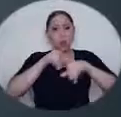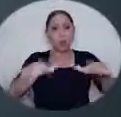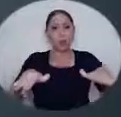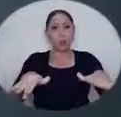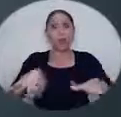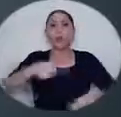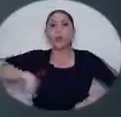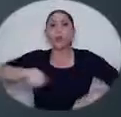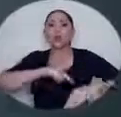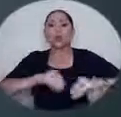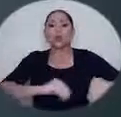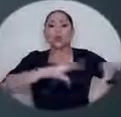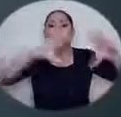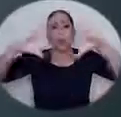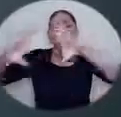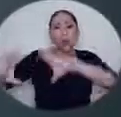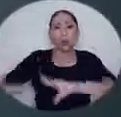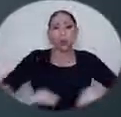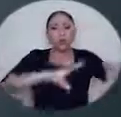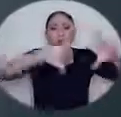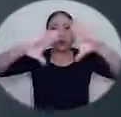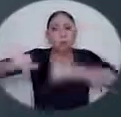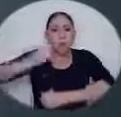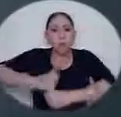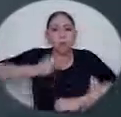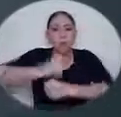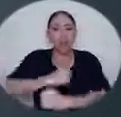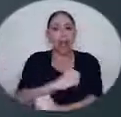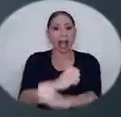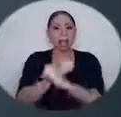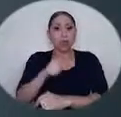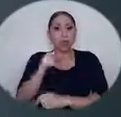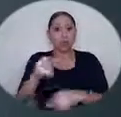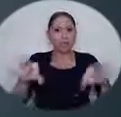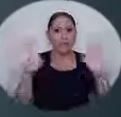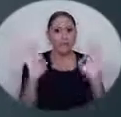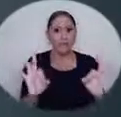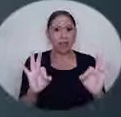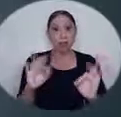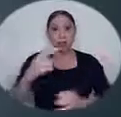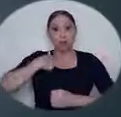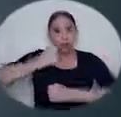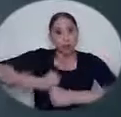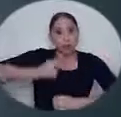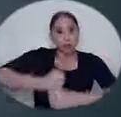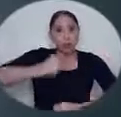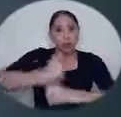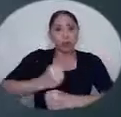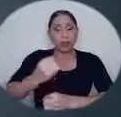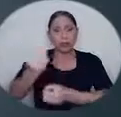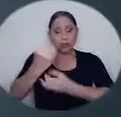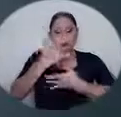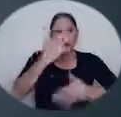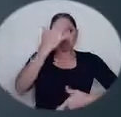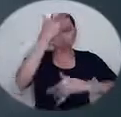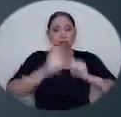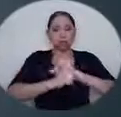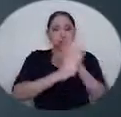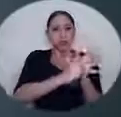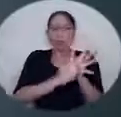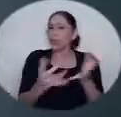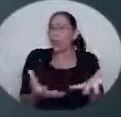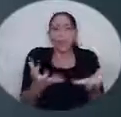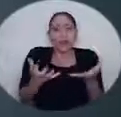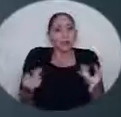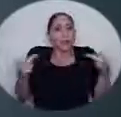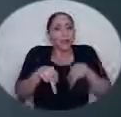acompañado día y noche en los operativos, asegurándonos de su bienestar. Yo en función de mi labor fui contagiada con COVID. No queremos